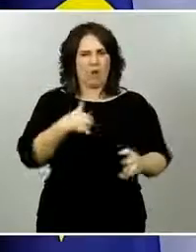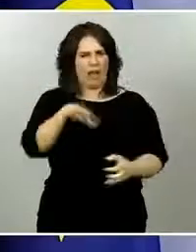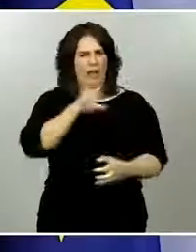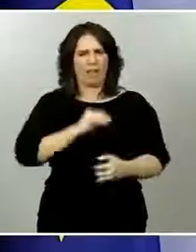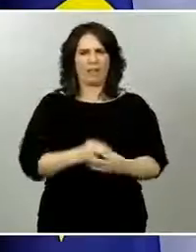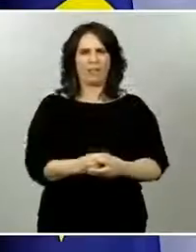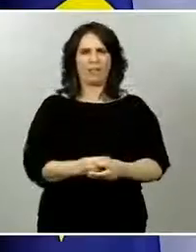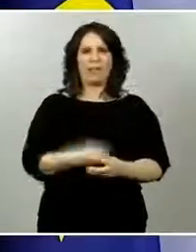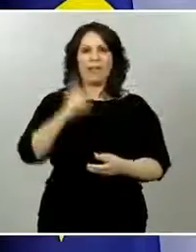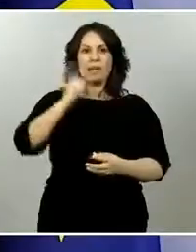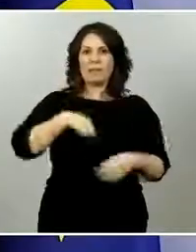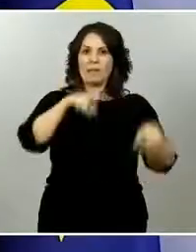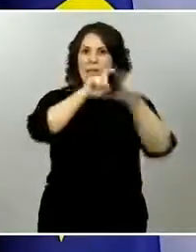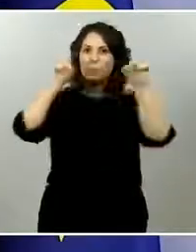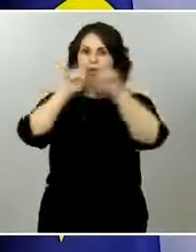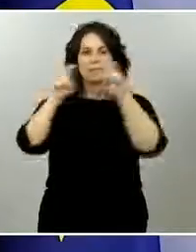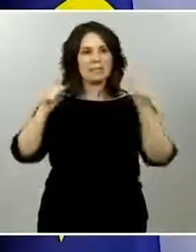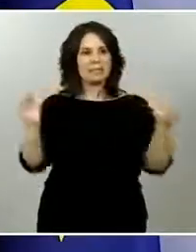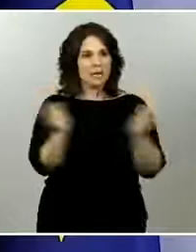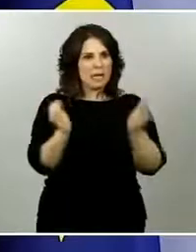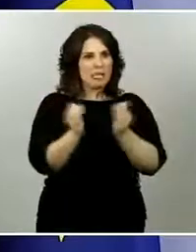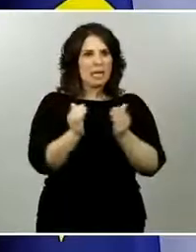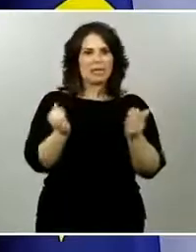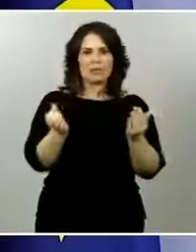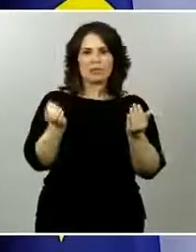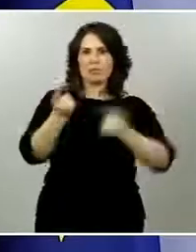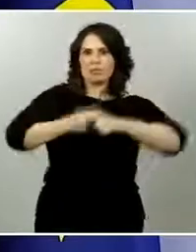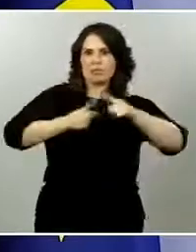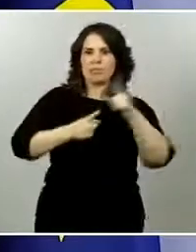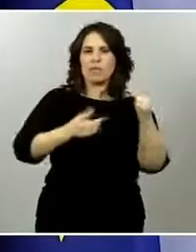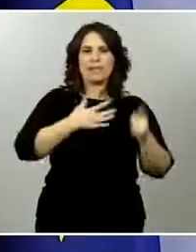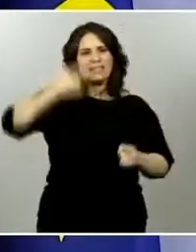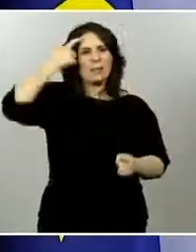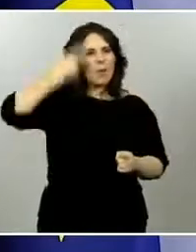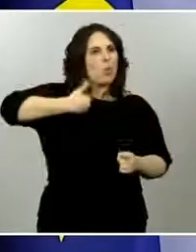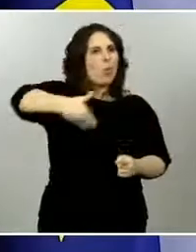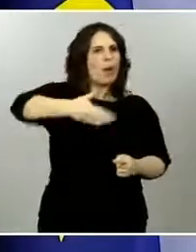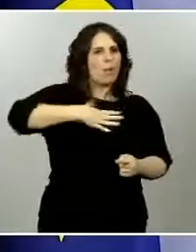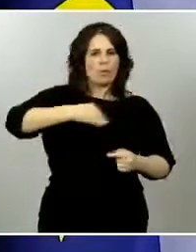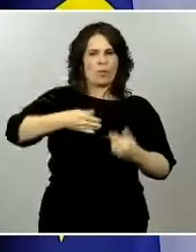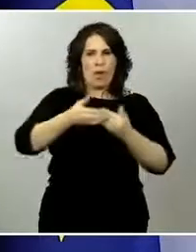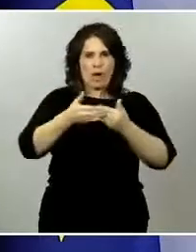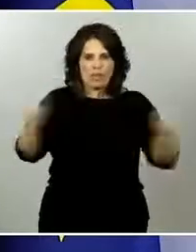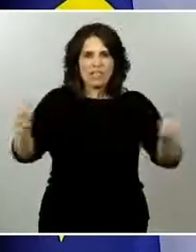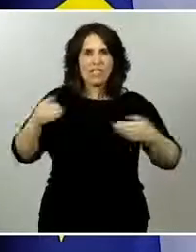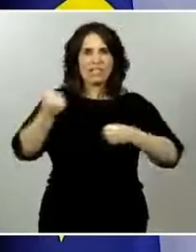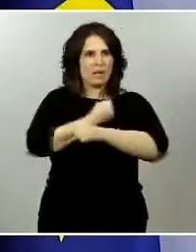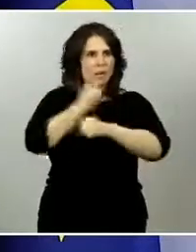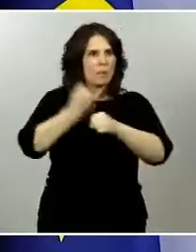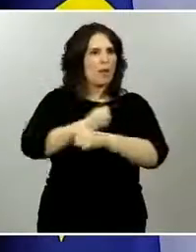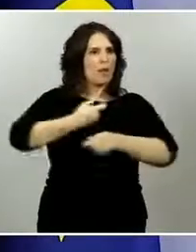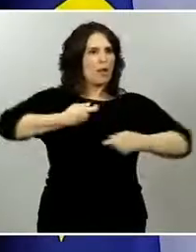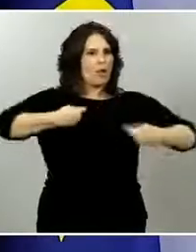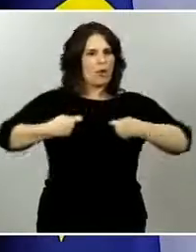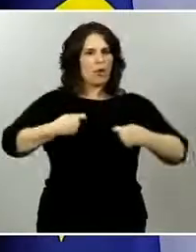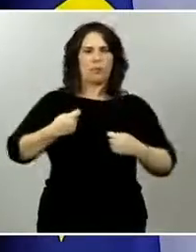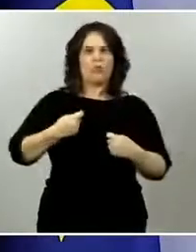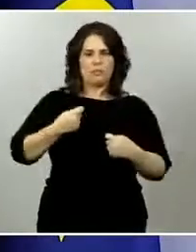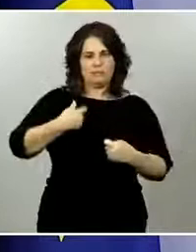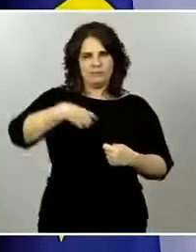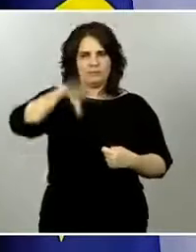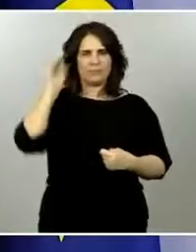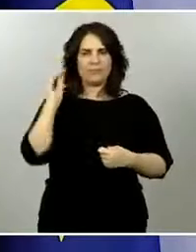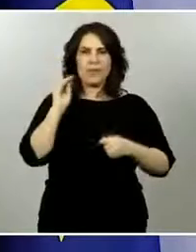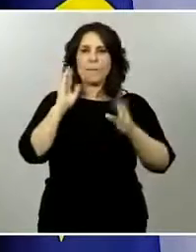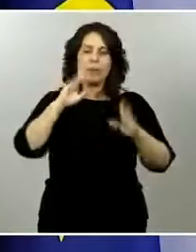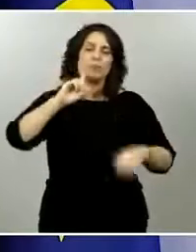territorial en la que ellos están habitando. Entendemos también que muchas empresas, pequeñas empresas, quieren